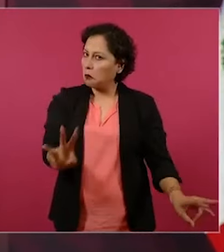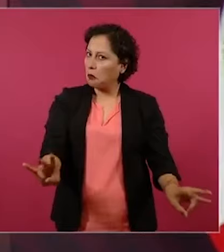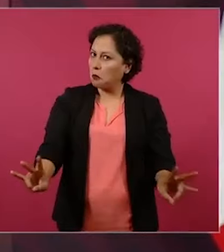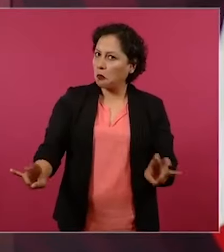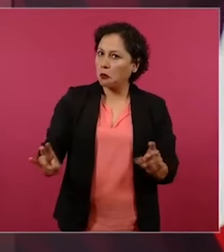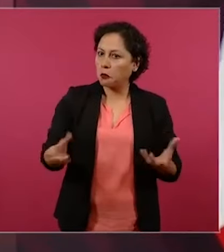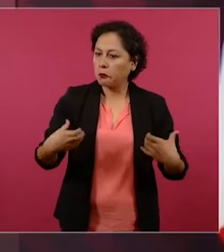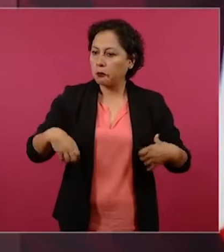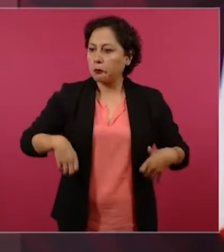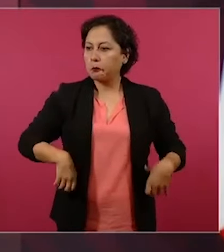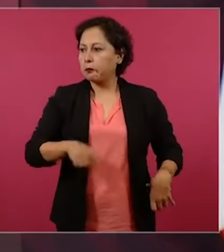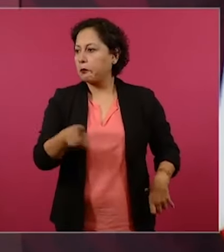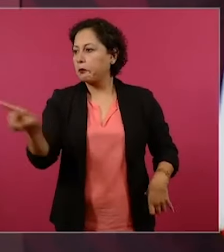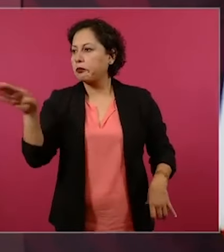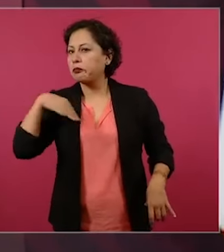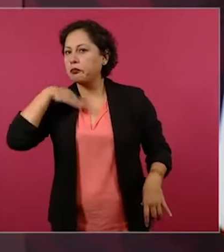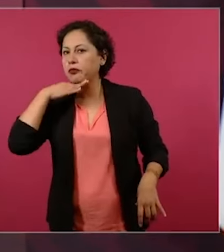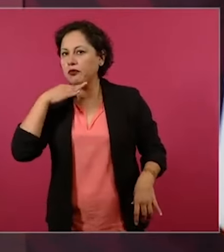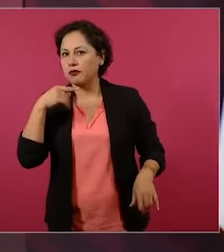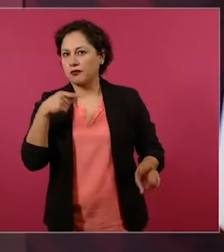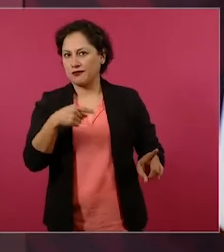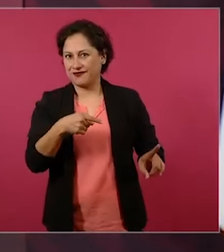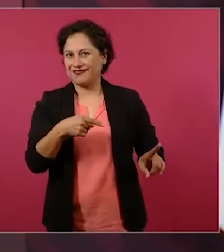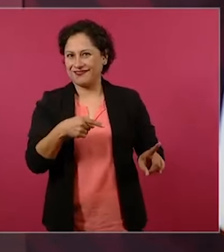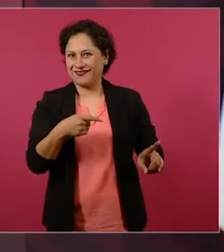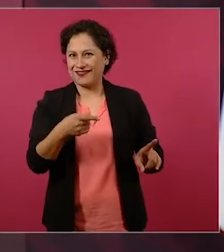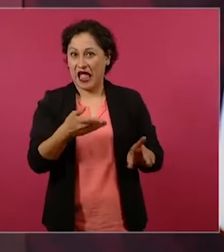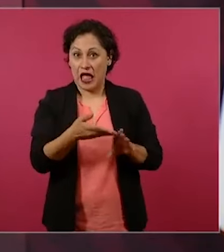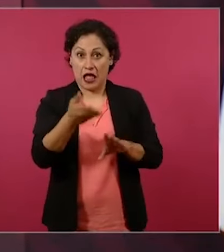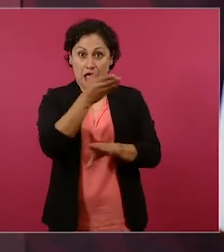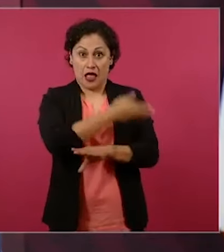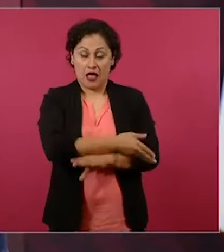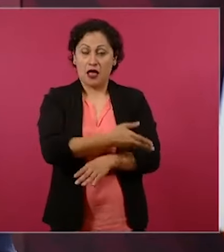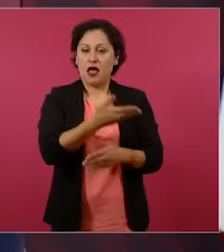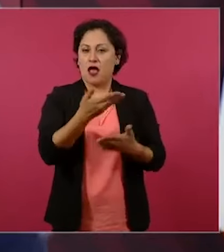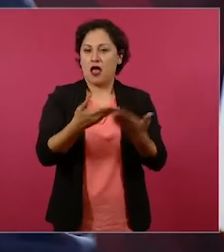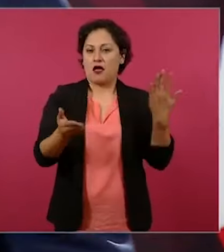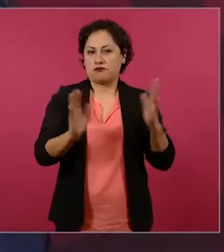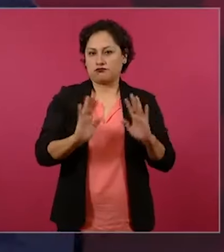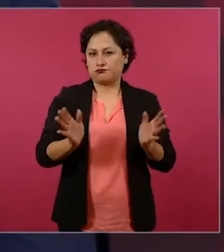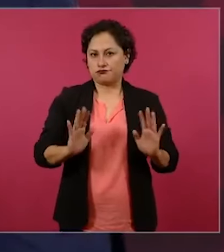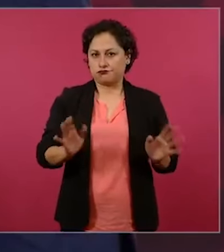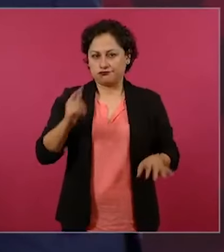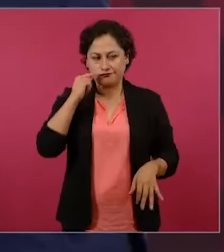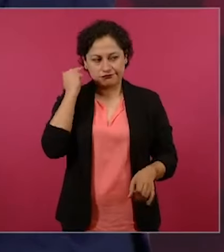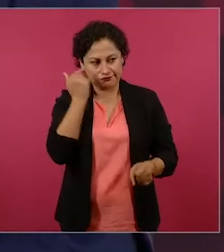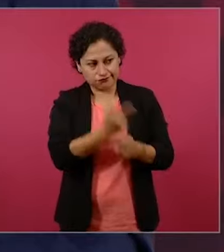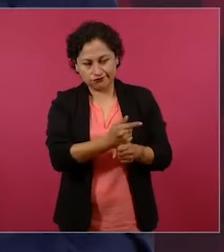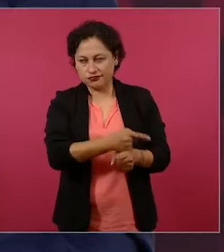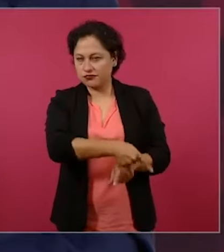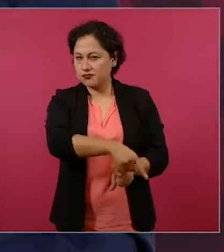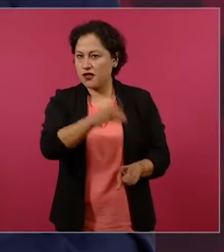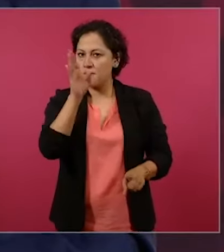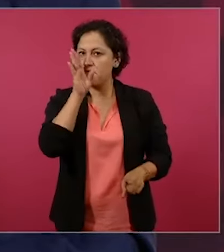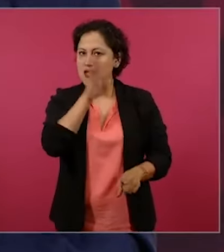qué vivo,